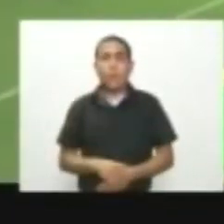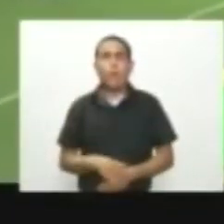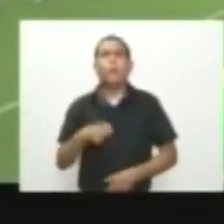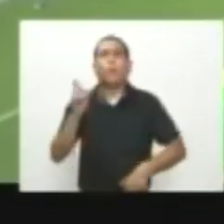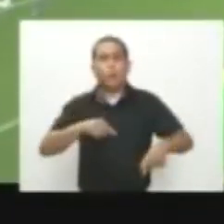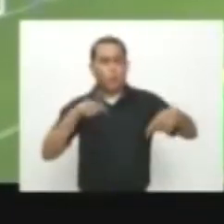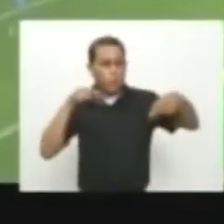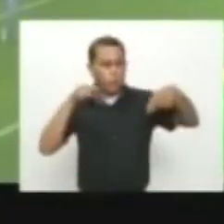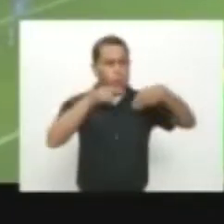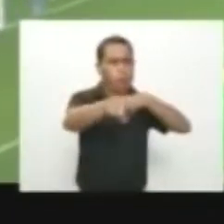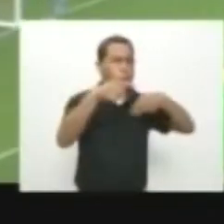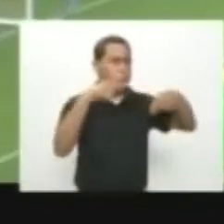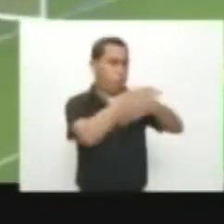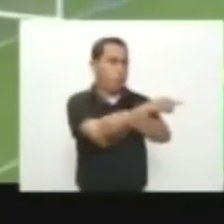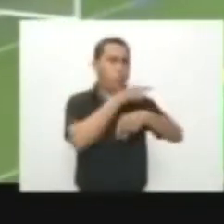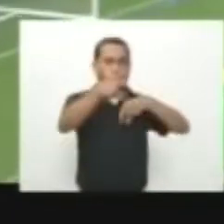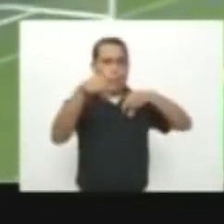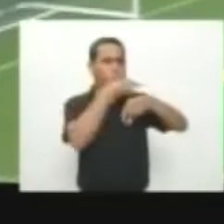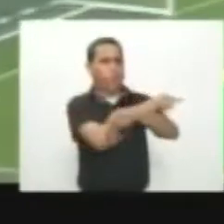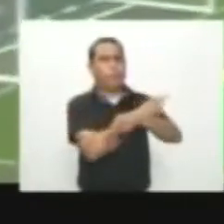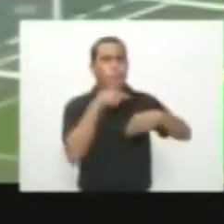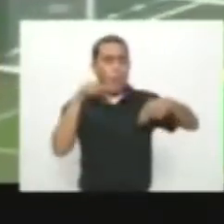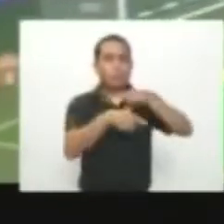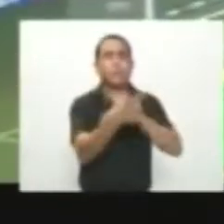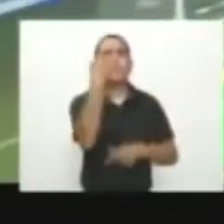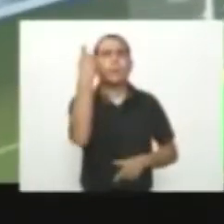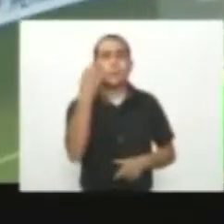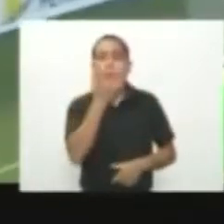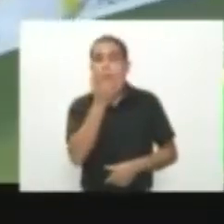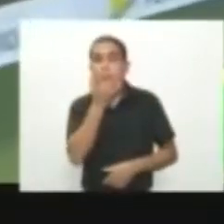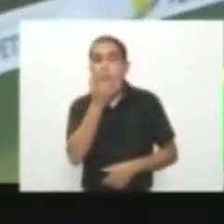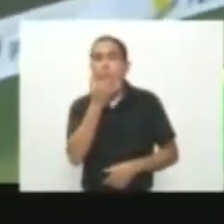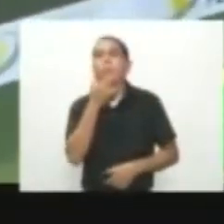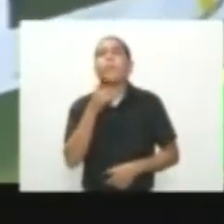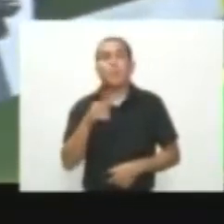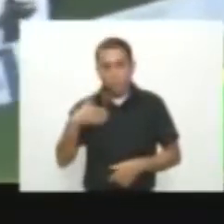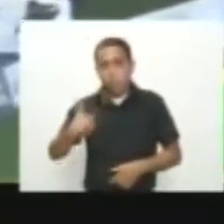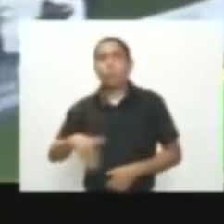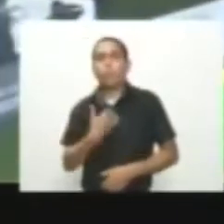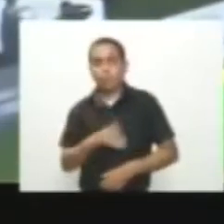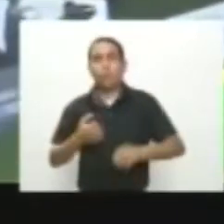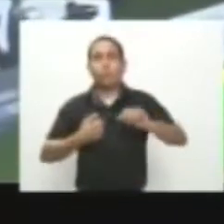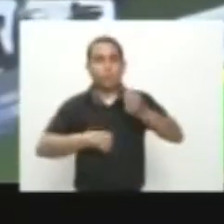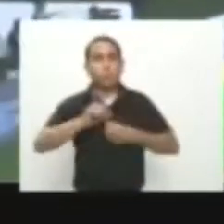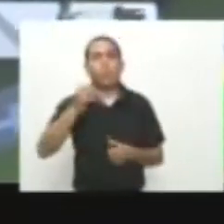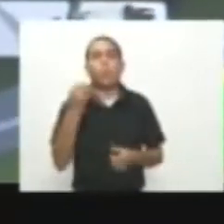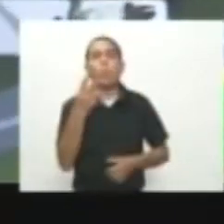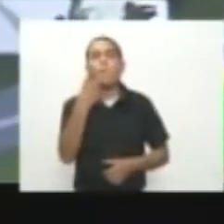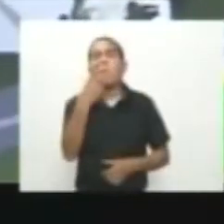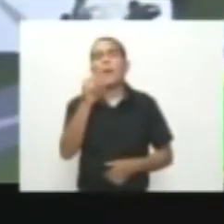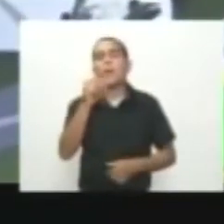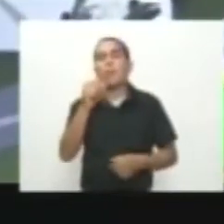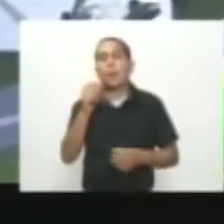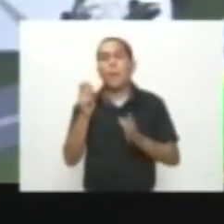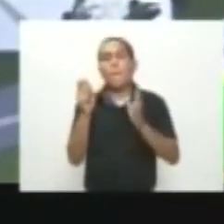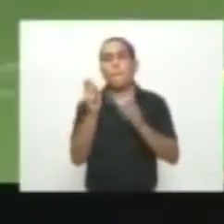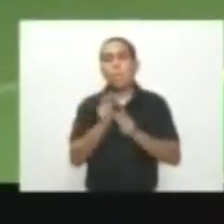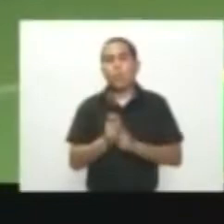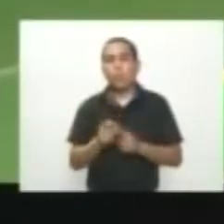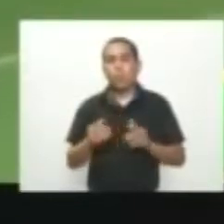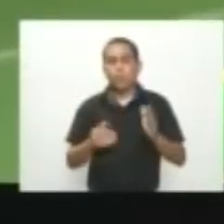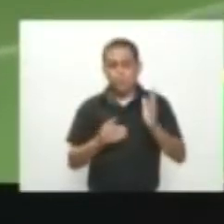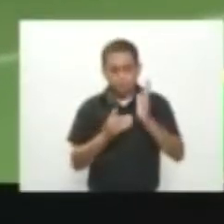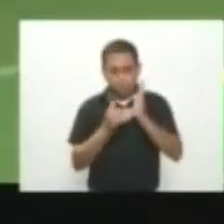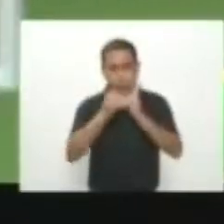Certeros Y con peligro De los atacantes Rojiblancos La torpeza del rival Ayudó para que El cuadro barranquillero Sumara 20 puntos Y se instalara En la